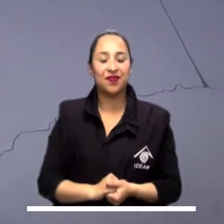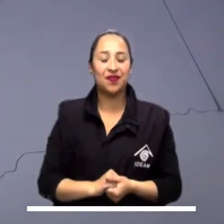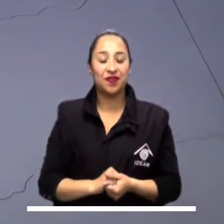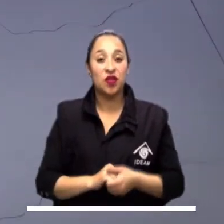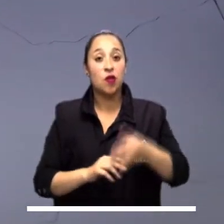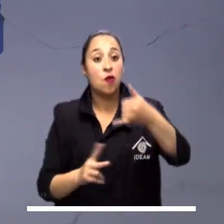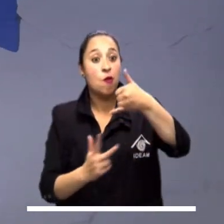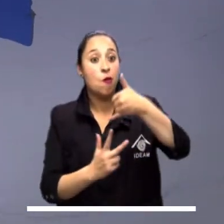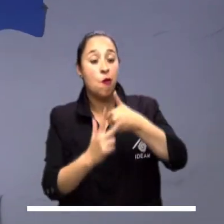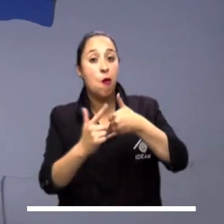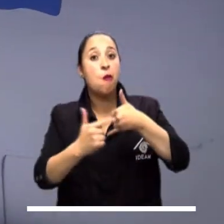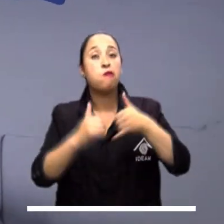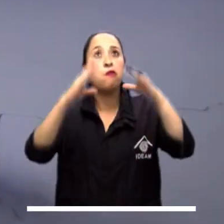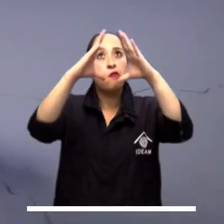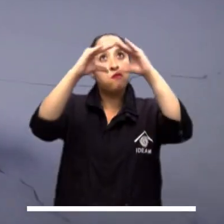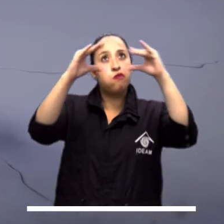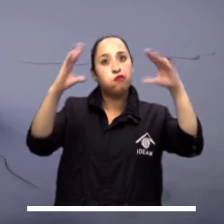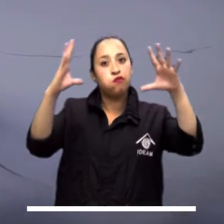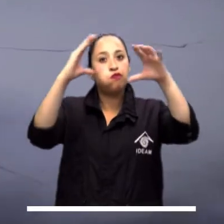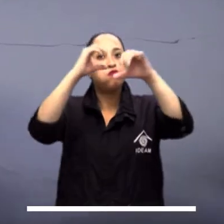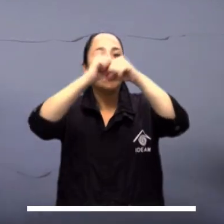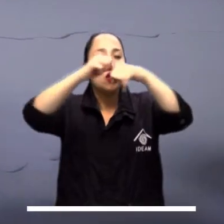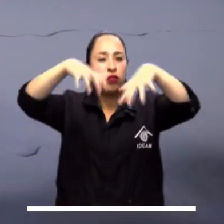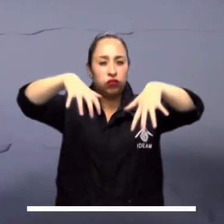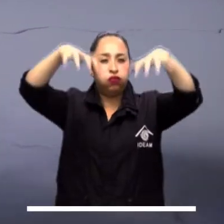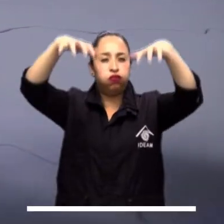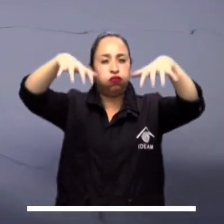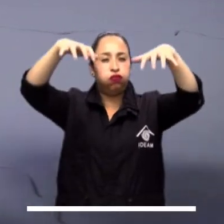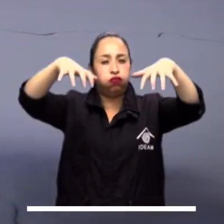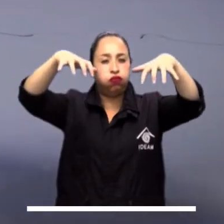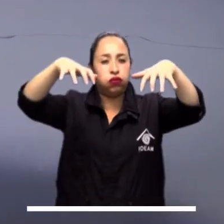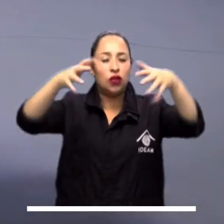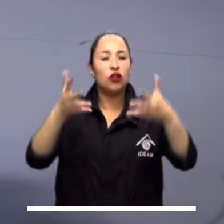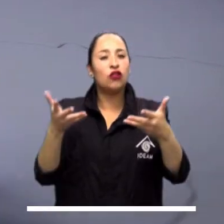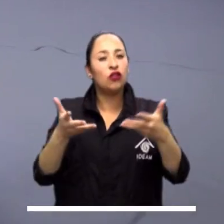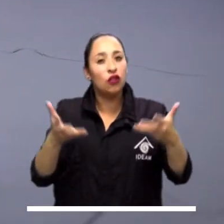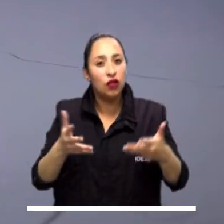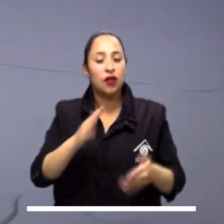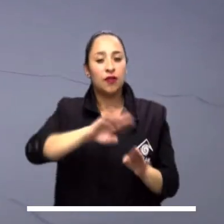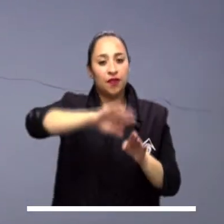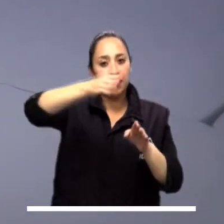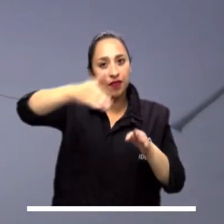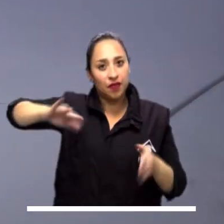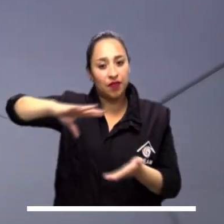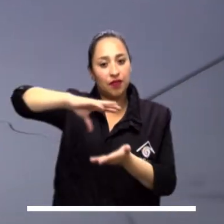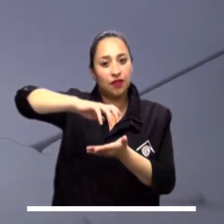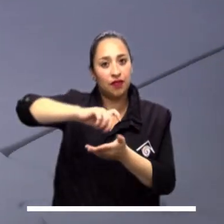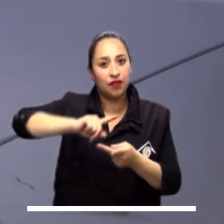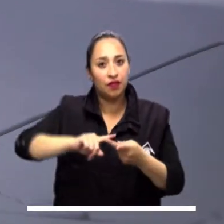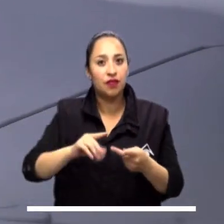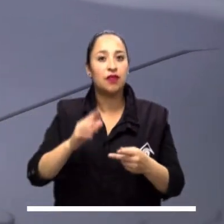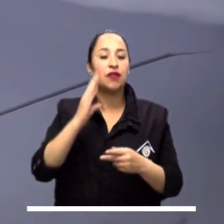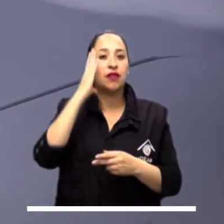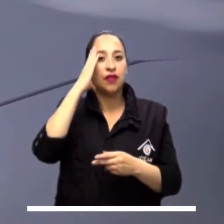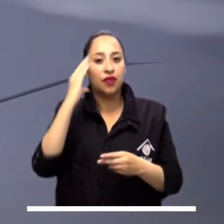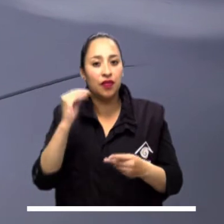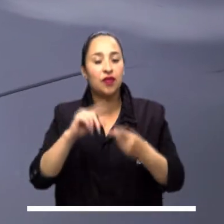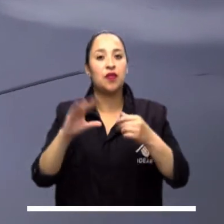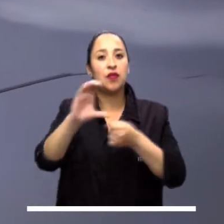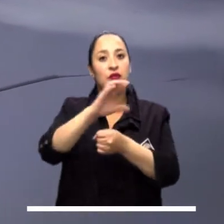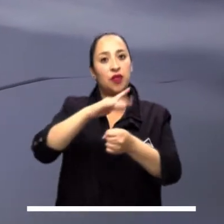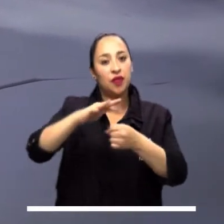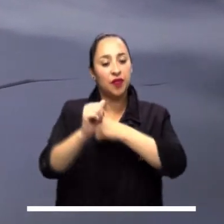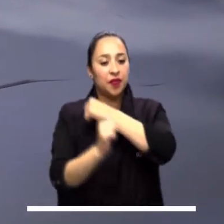del Cauca. La región andina prevé cielo nublado y lluvias de diferente intensidad en sectores de Antioquia, Santander, Quindío,